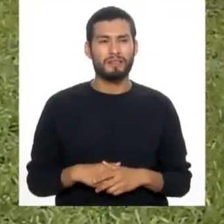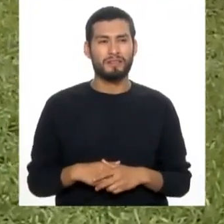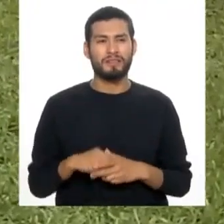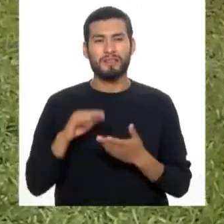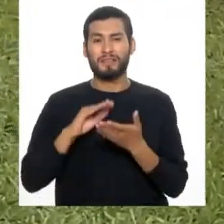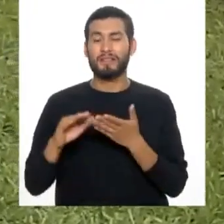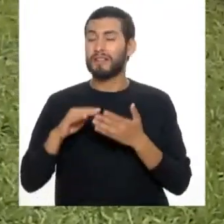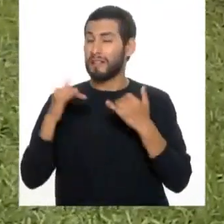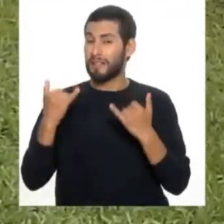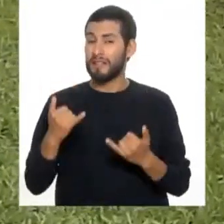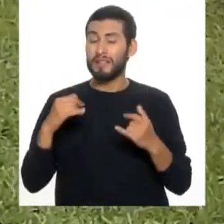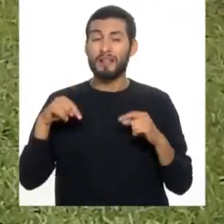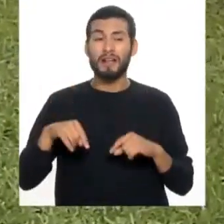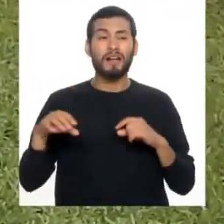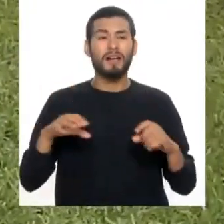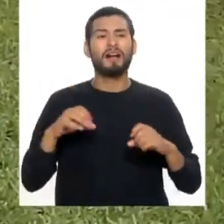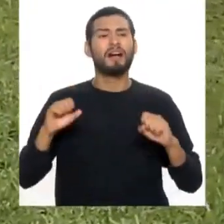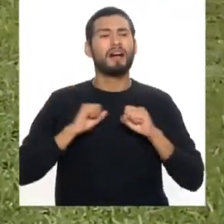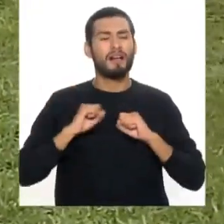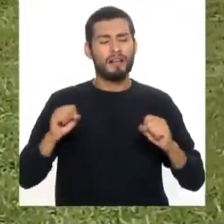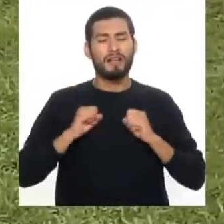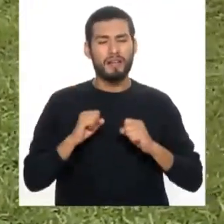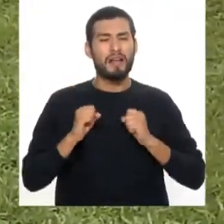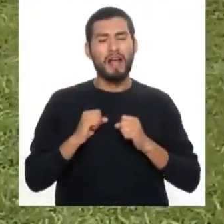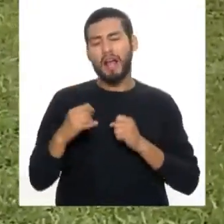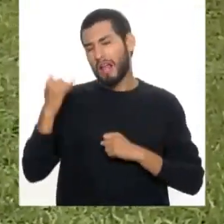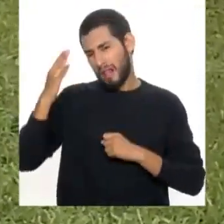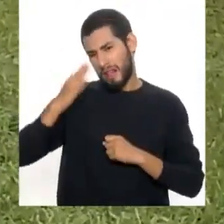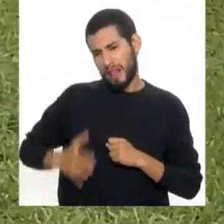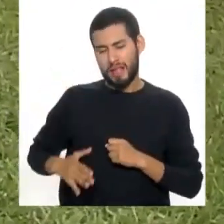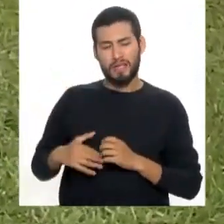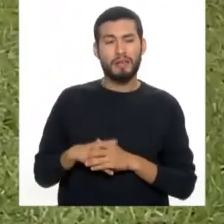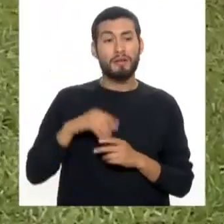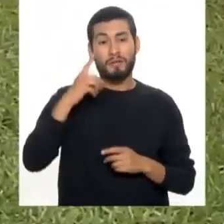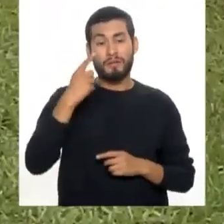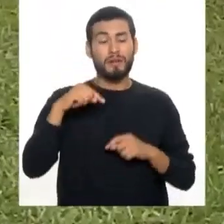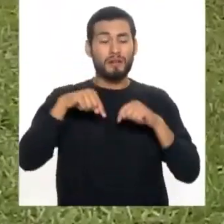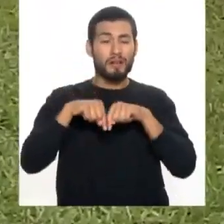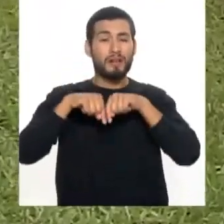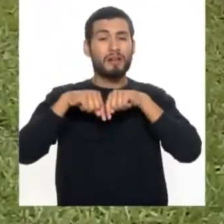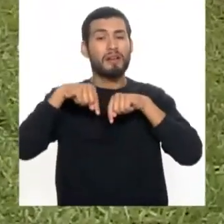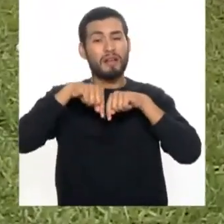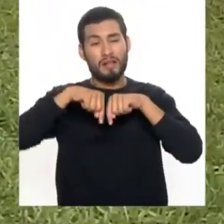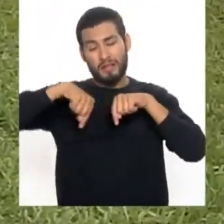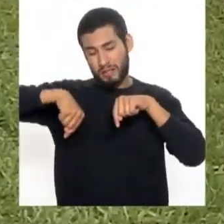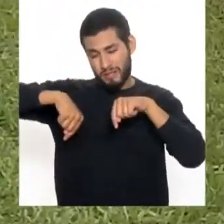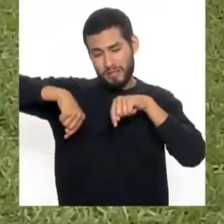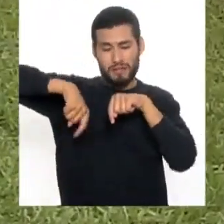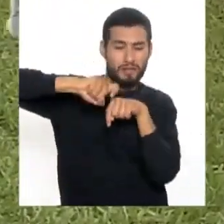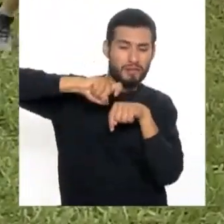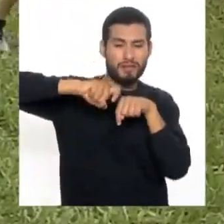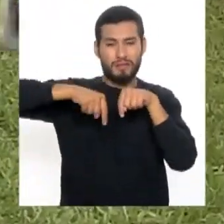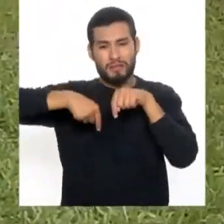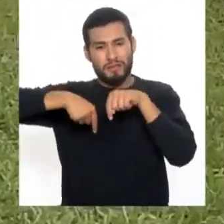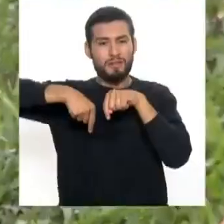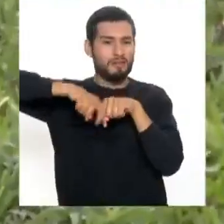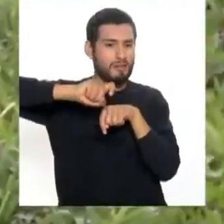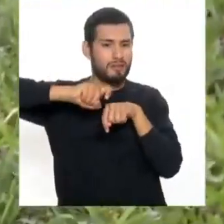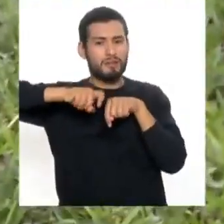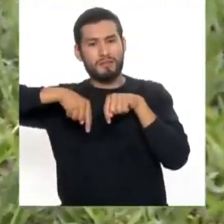Lo que vamos a hacer ahora es ejercicio bilateral. Primero, la pierna derecha, vamos a hacer pequeños flexiones